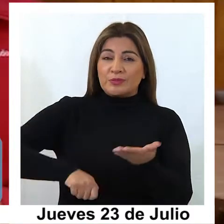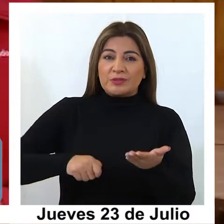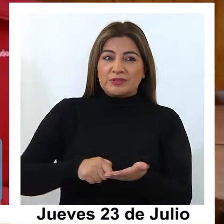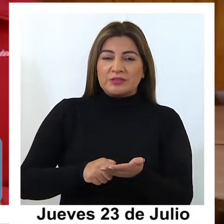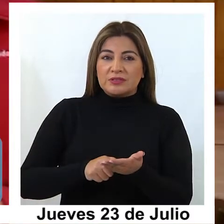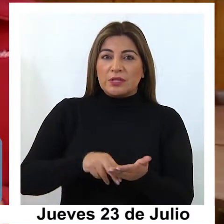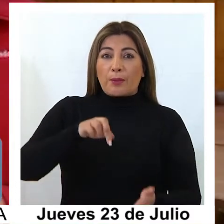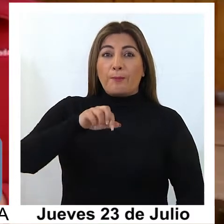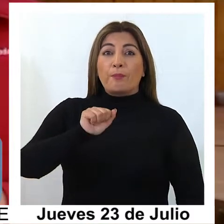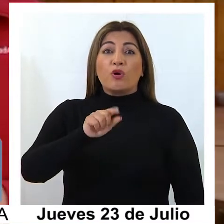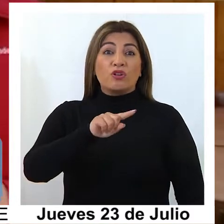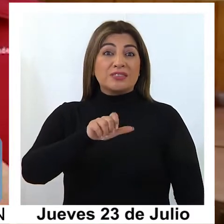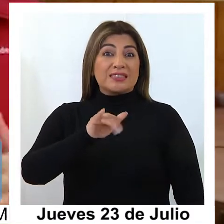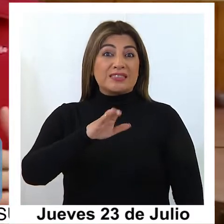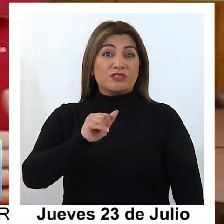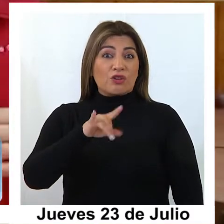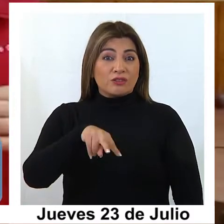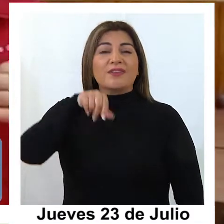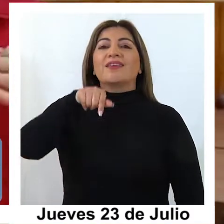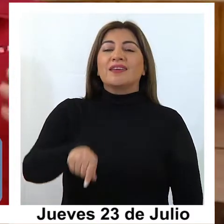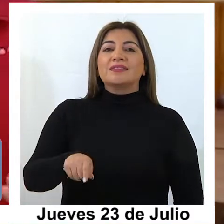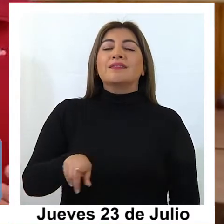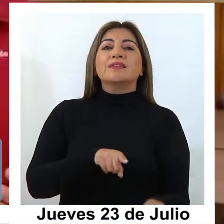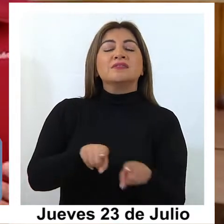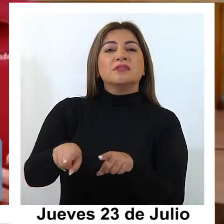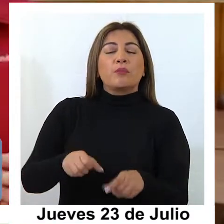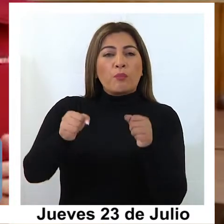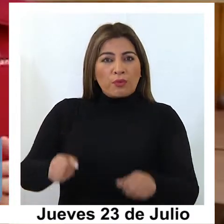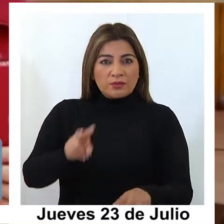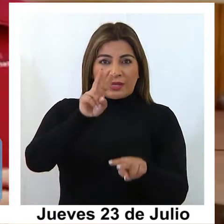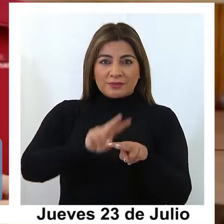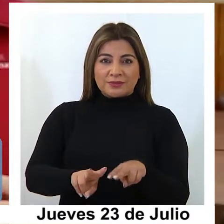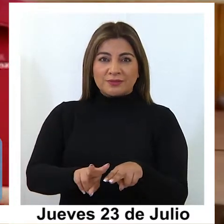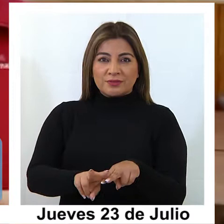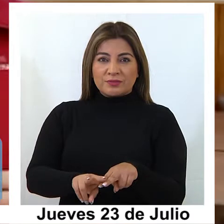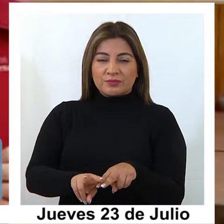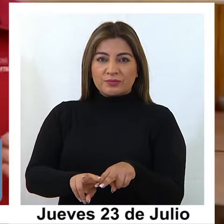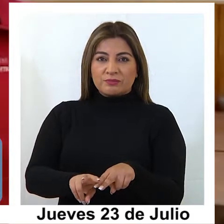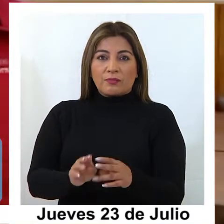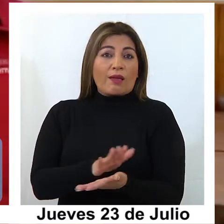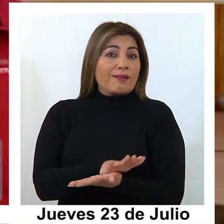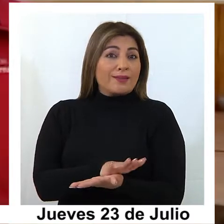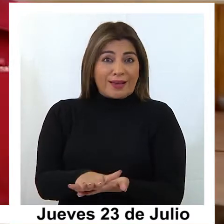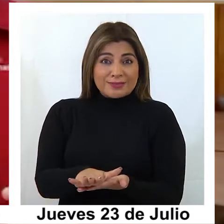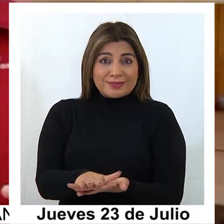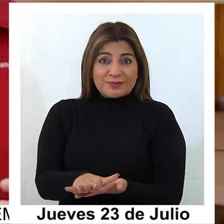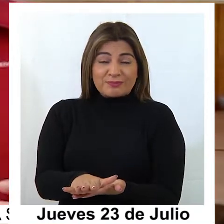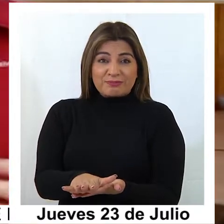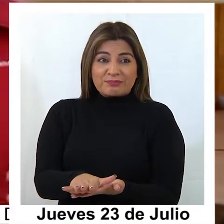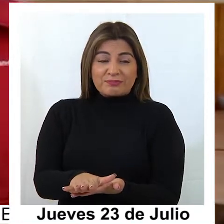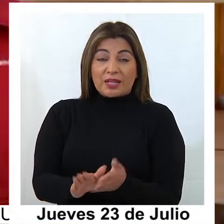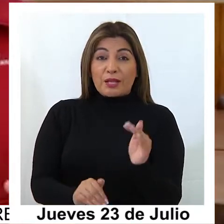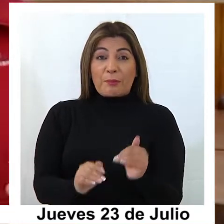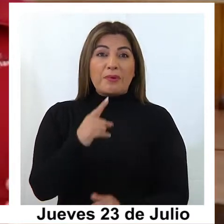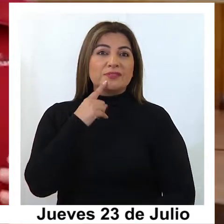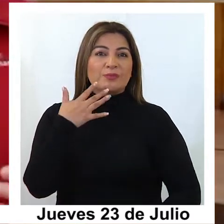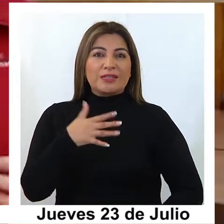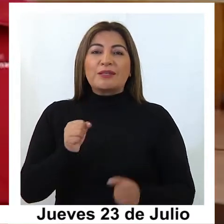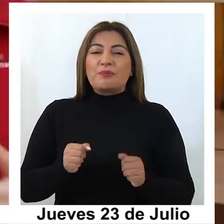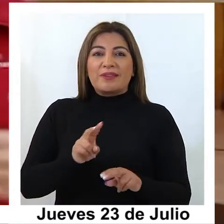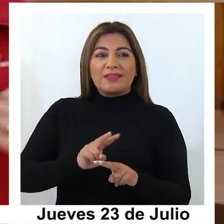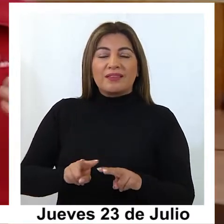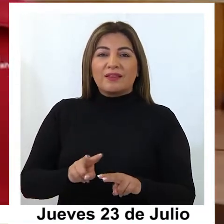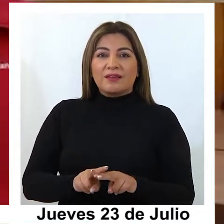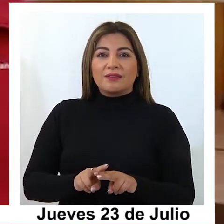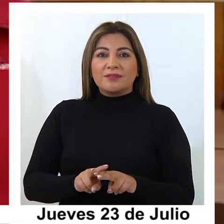de posesiones efectivas. A partir de ahora este trámite se podrá hacer de forma gratuita y lo más importante, se va a poder